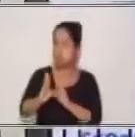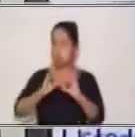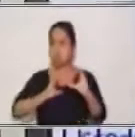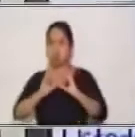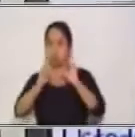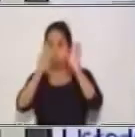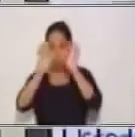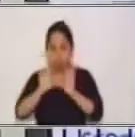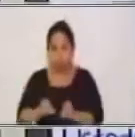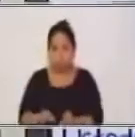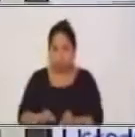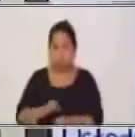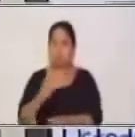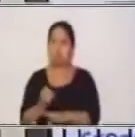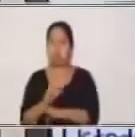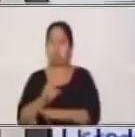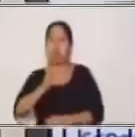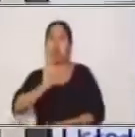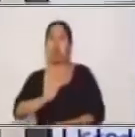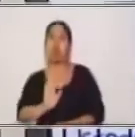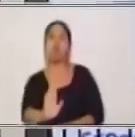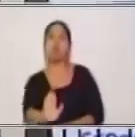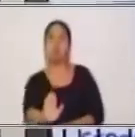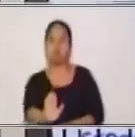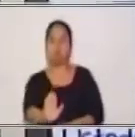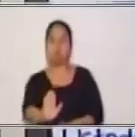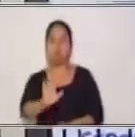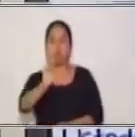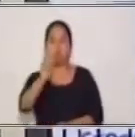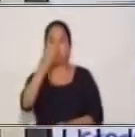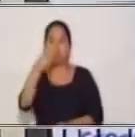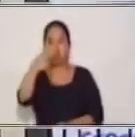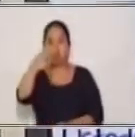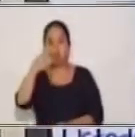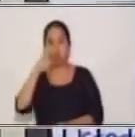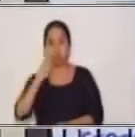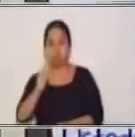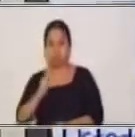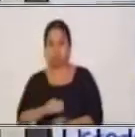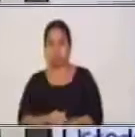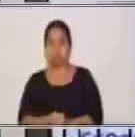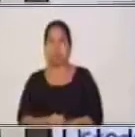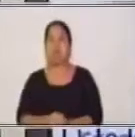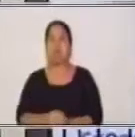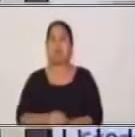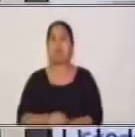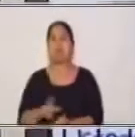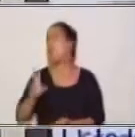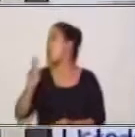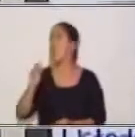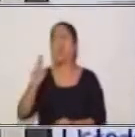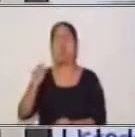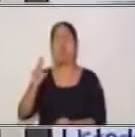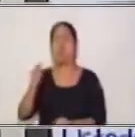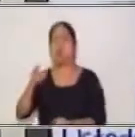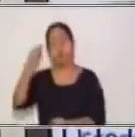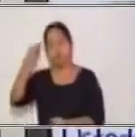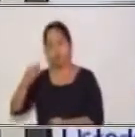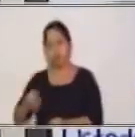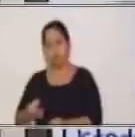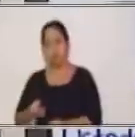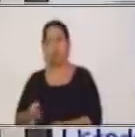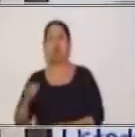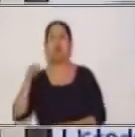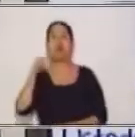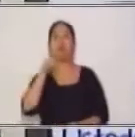persona, es utilizar el usted. Y podemos categorizar en informal, utilizar el tú y